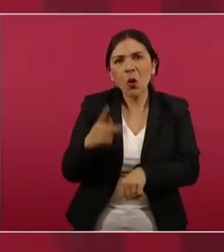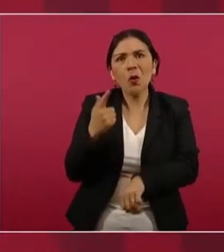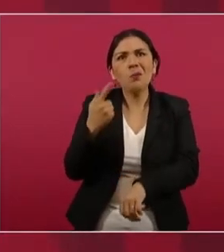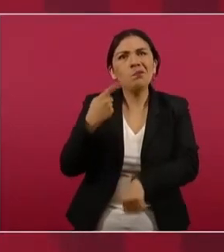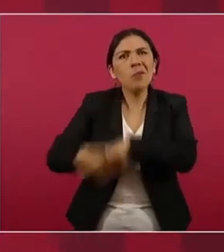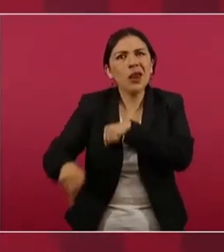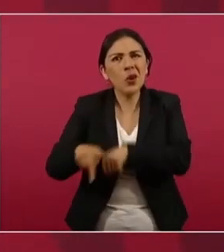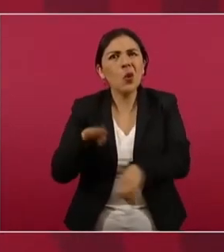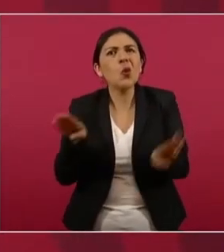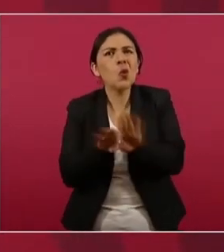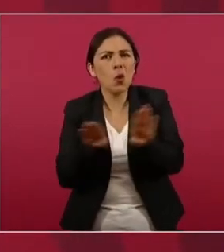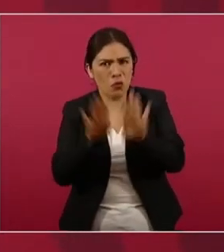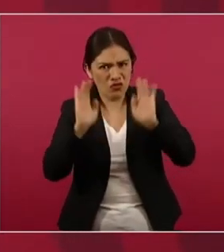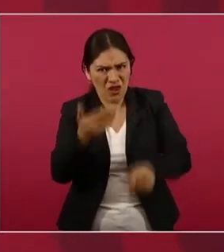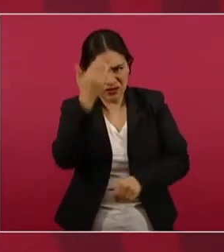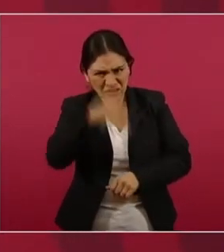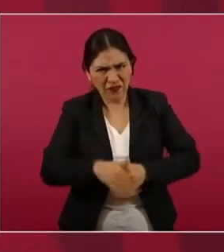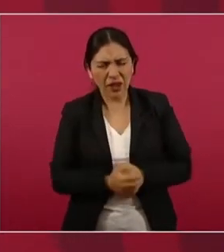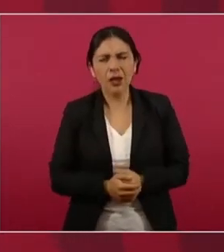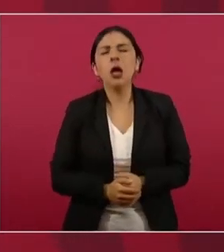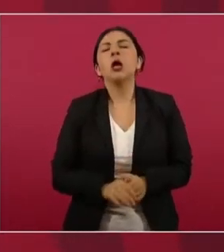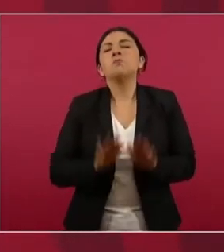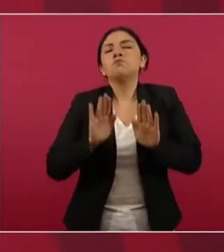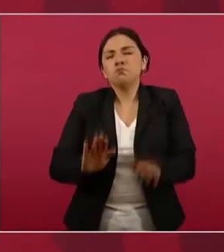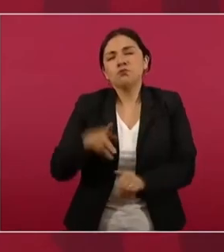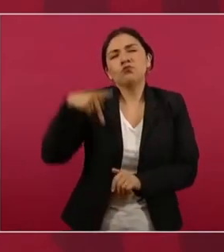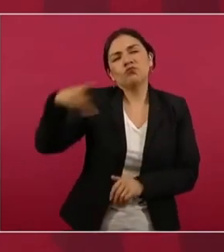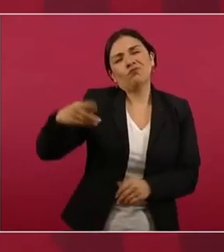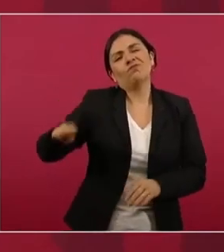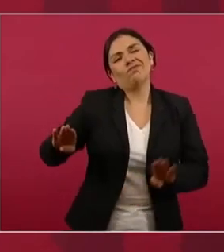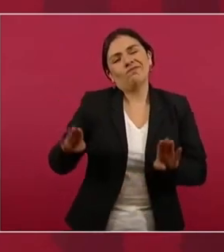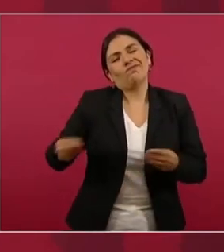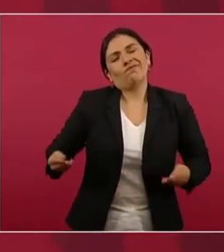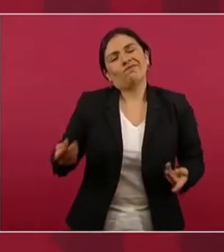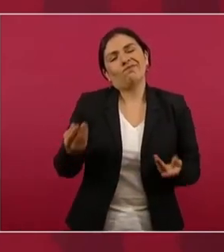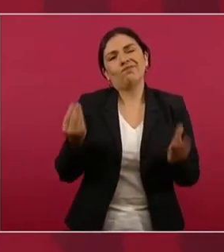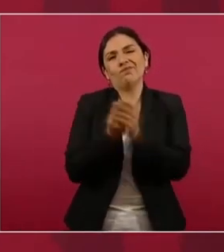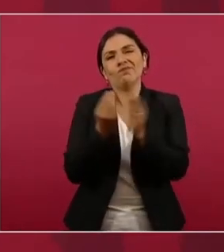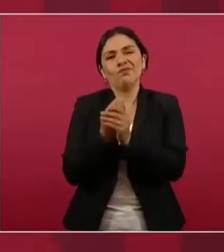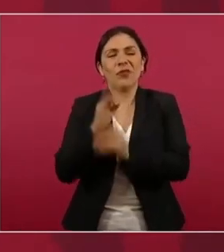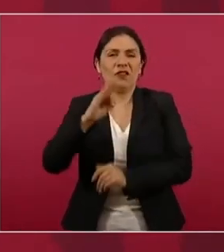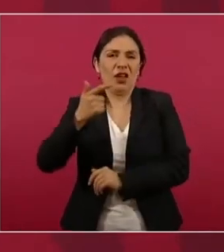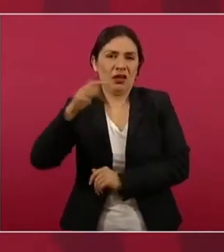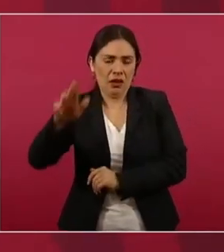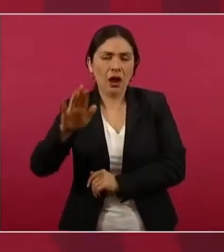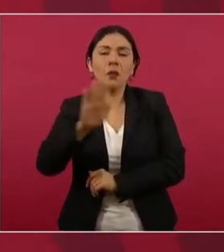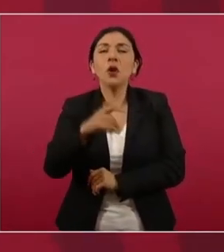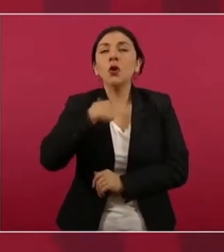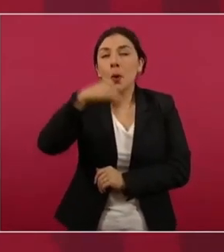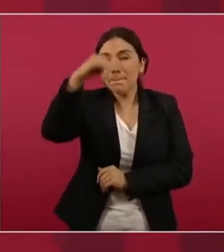aunque él era un personaje importante en el gobierno,